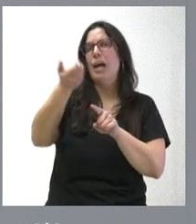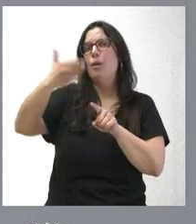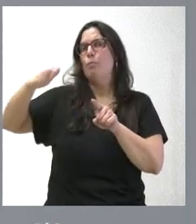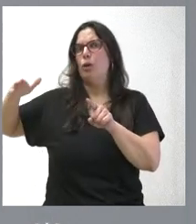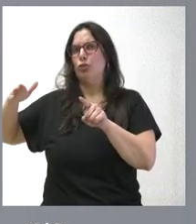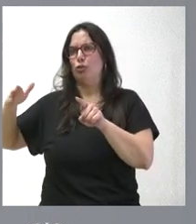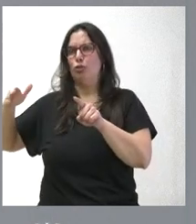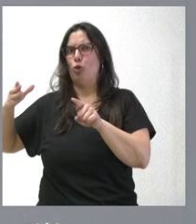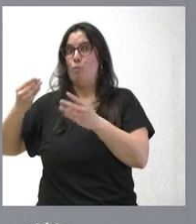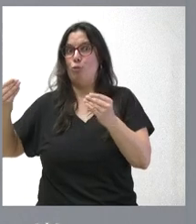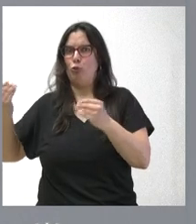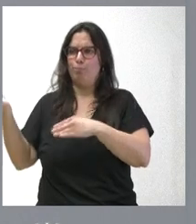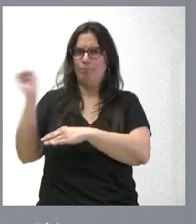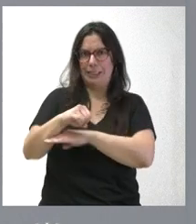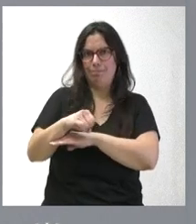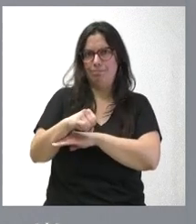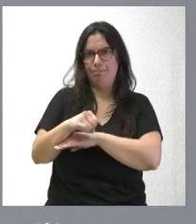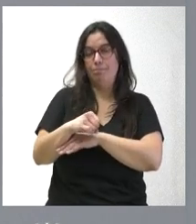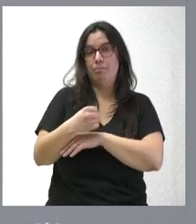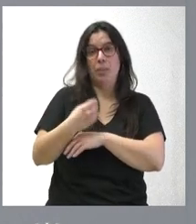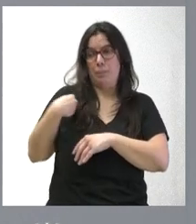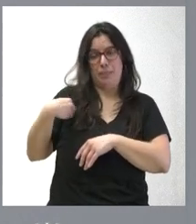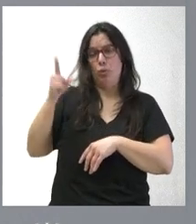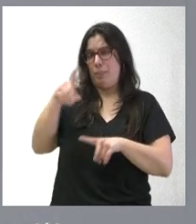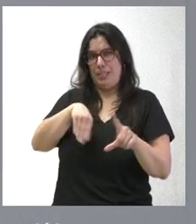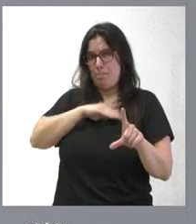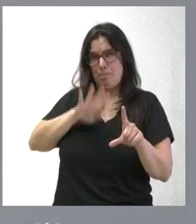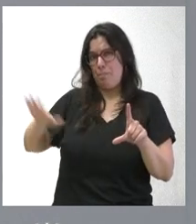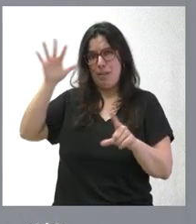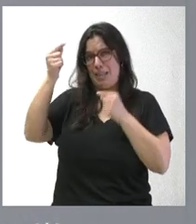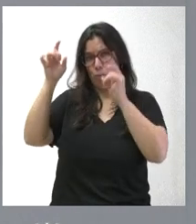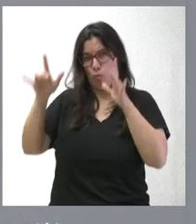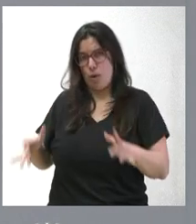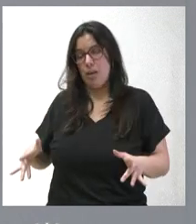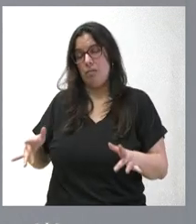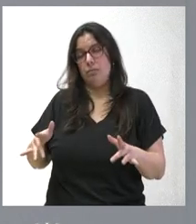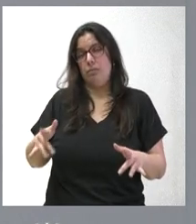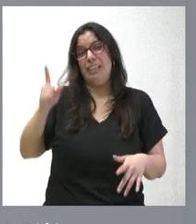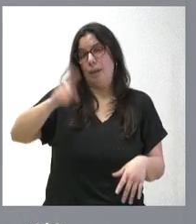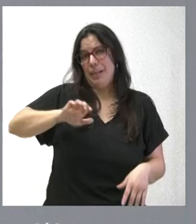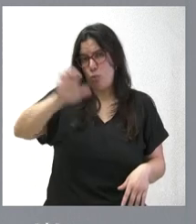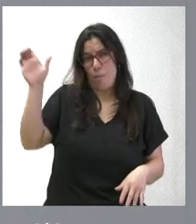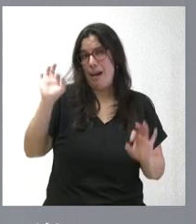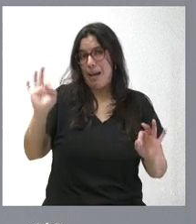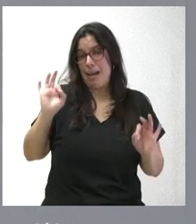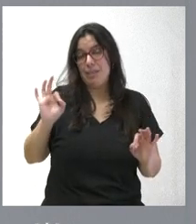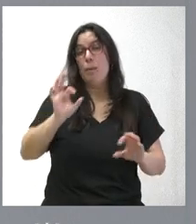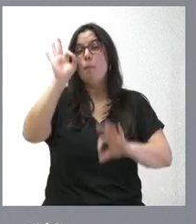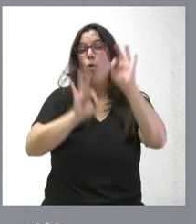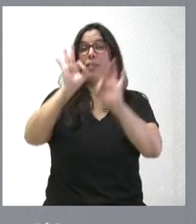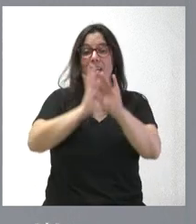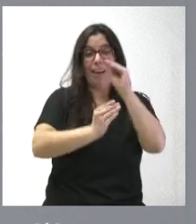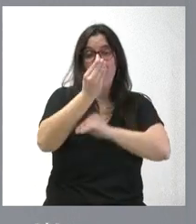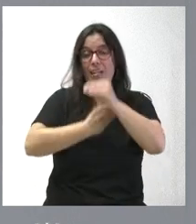fallecimientos tenemos. Eso es algo que ocurre también en el contexto nacional y, por desgracia, también en el contexto europeo. Las tasas de natalidad son